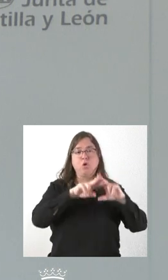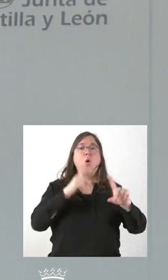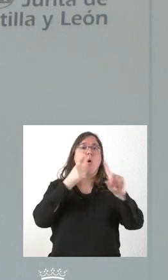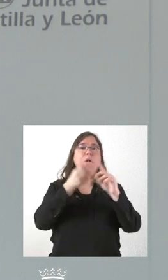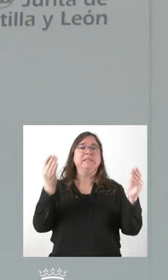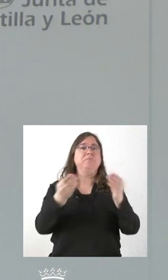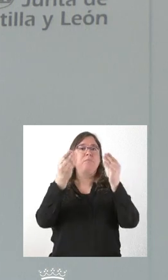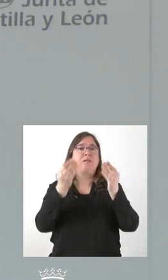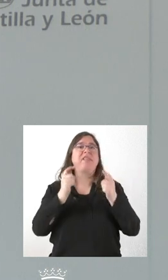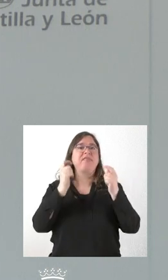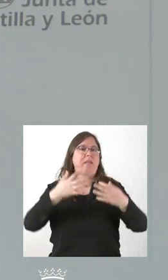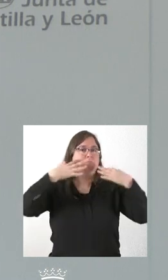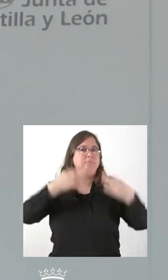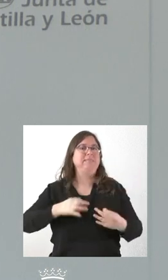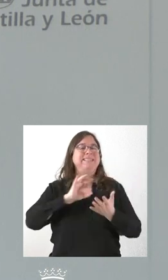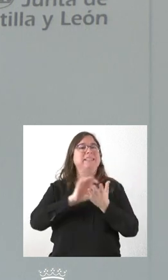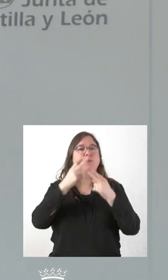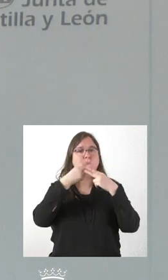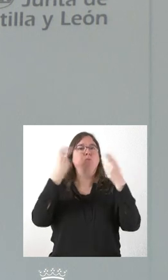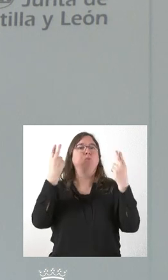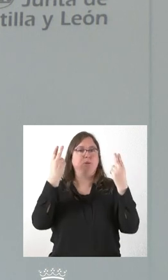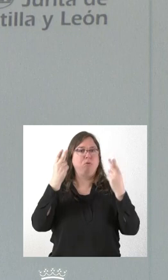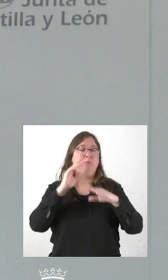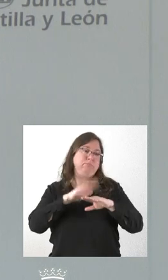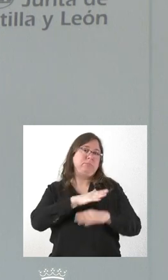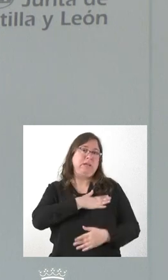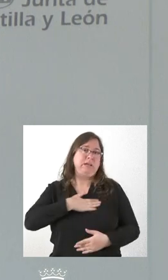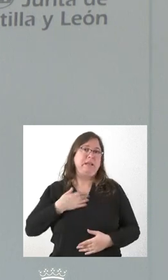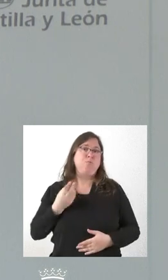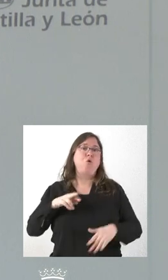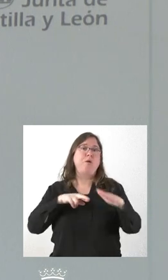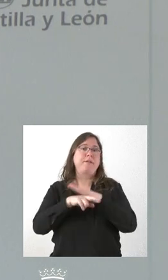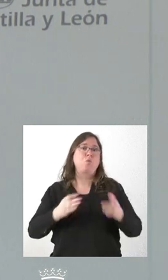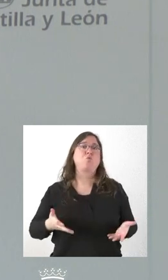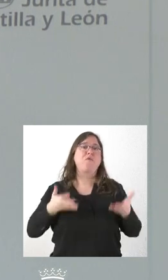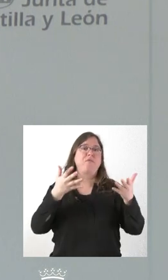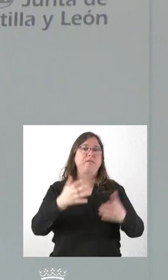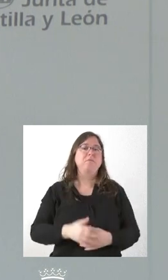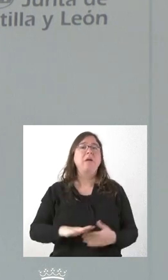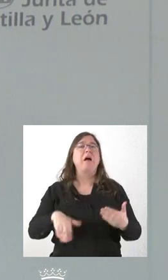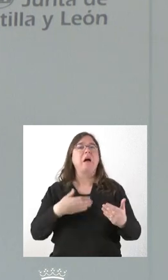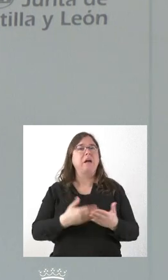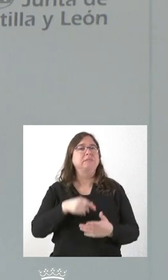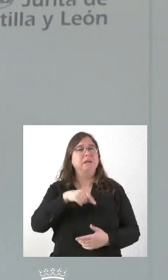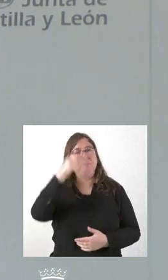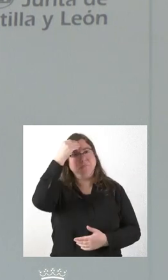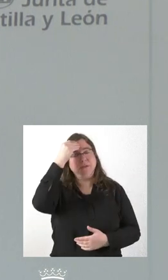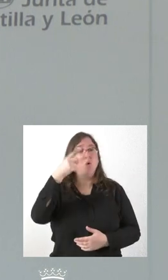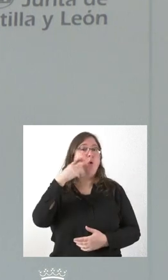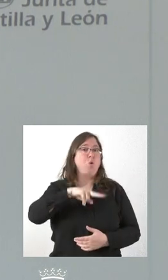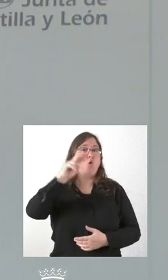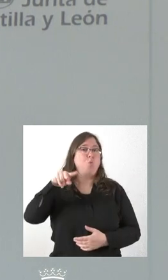mejorar y garantizar los objetivos de servicio público que procuramos siempre con los recursos que ponemos en marcha. En este caso, me parece que es importante este museo